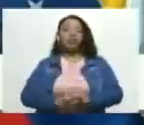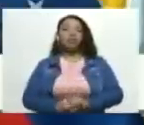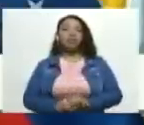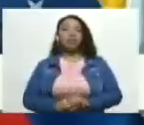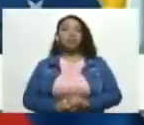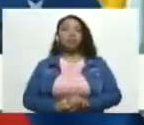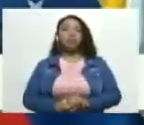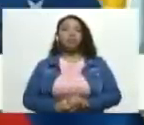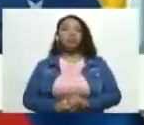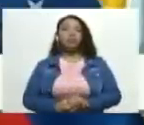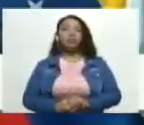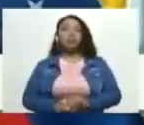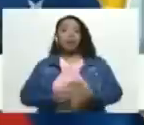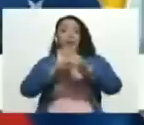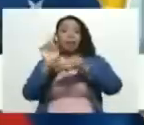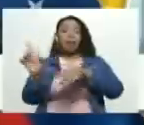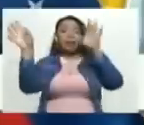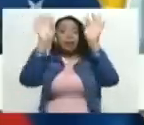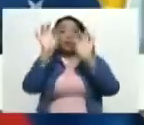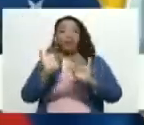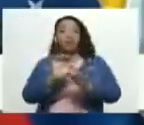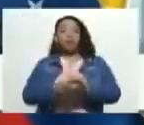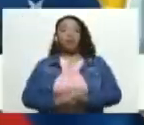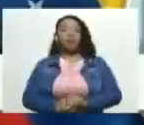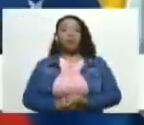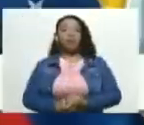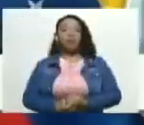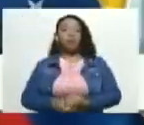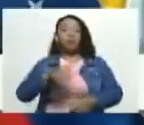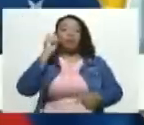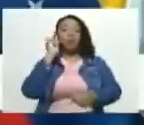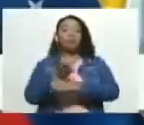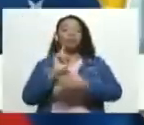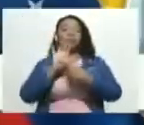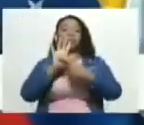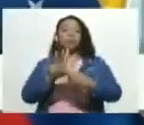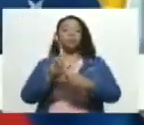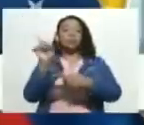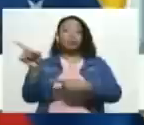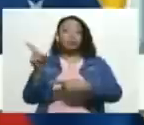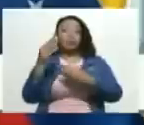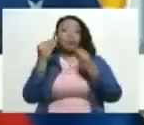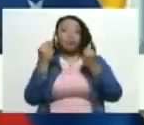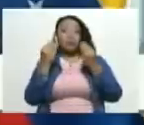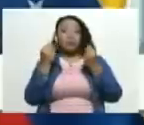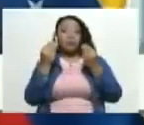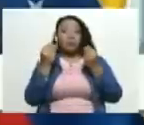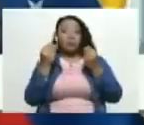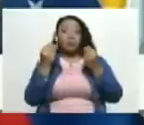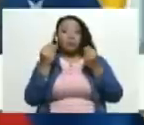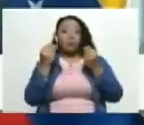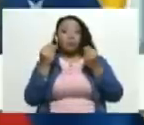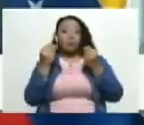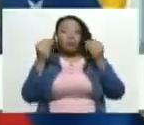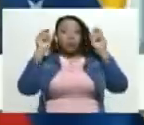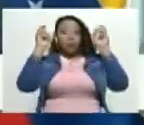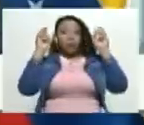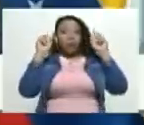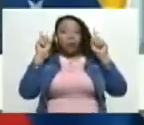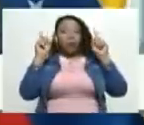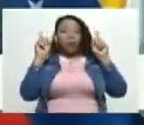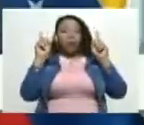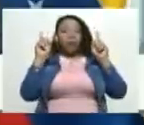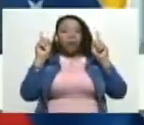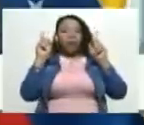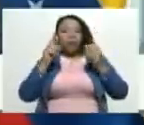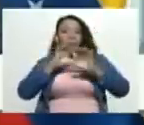en tal sentido, debemos destacar que esto no es un dinero producto de una dádiva, de una